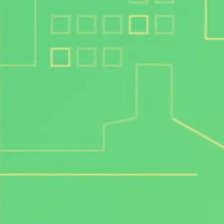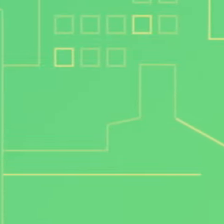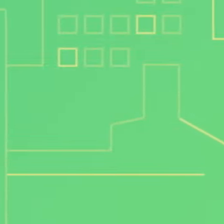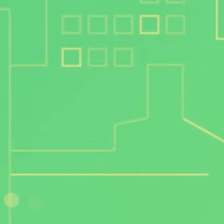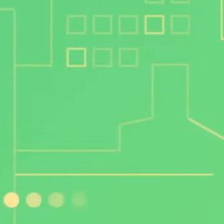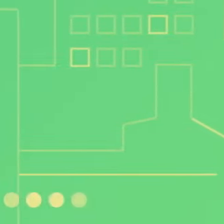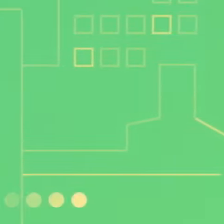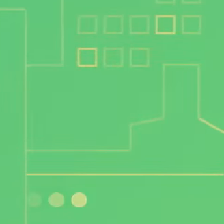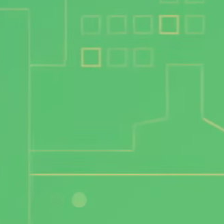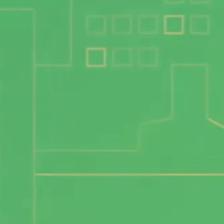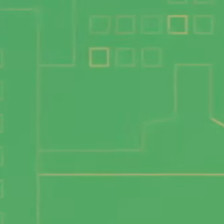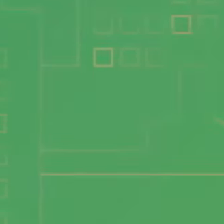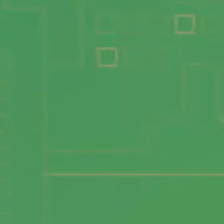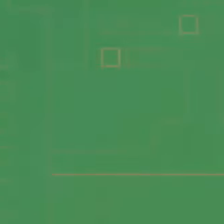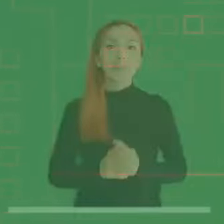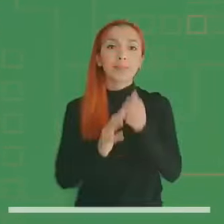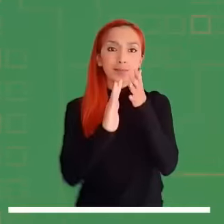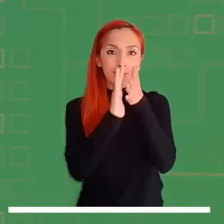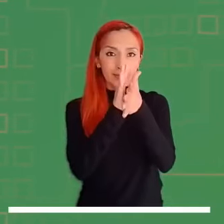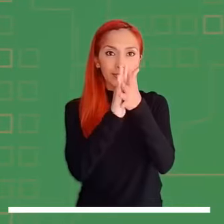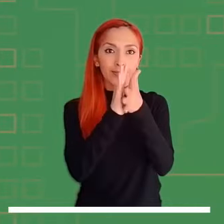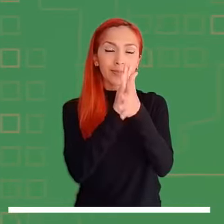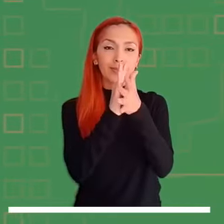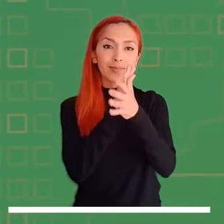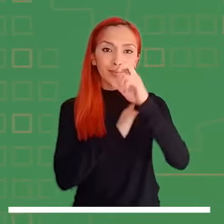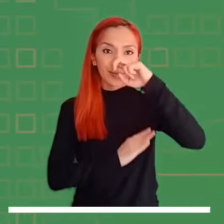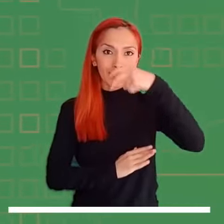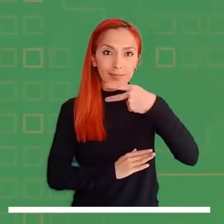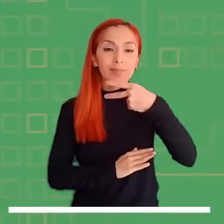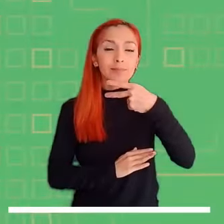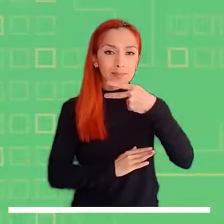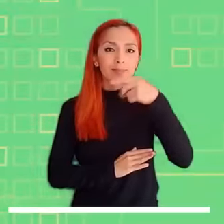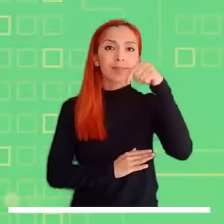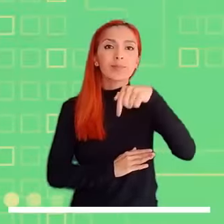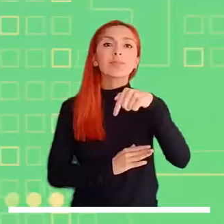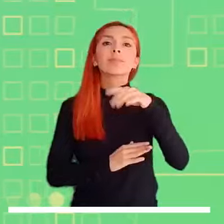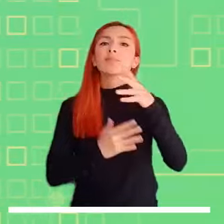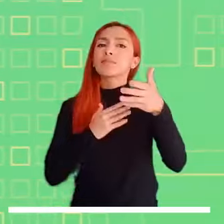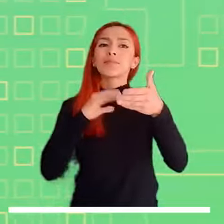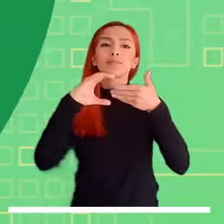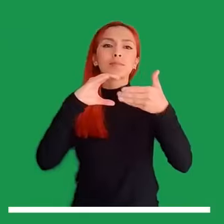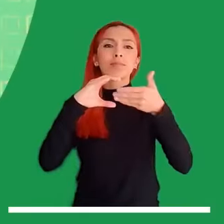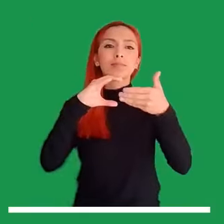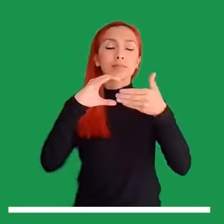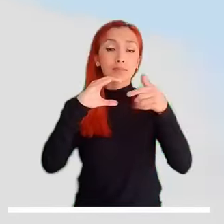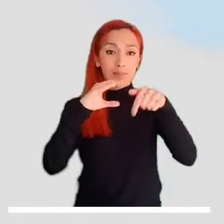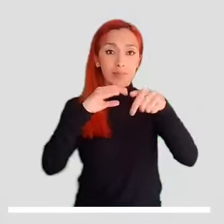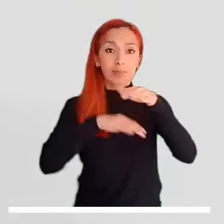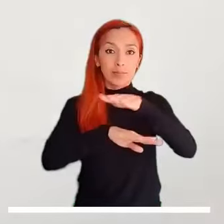En esta segunda entrega les compartimos el pronóstico del tiempo de la tarde.